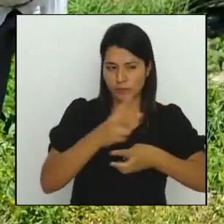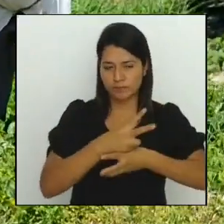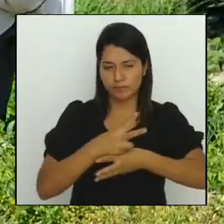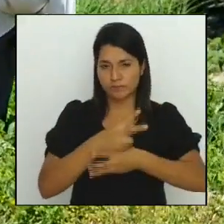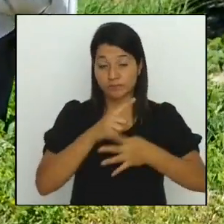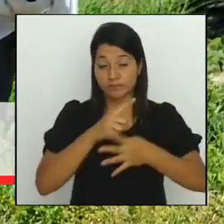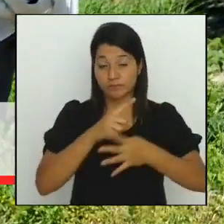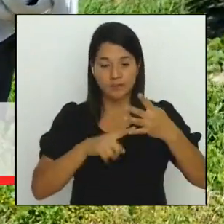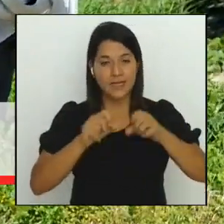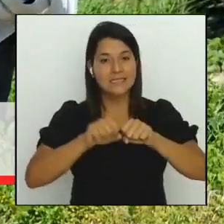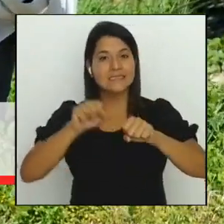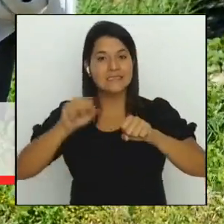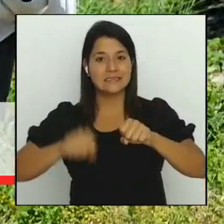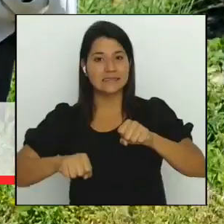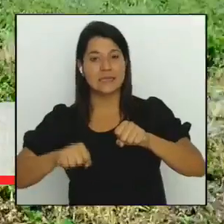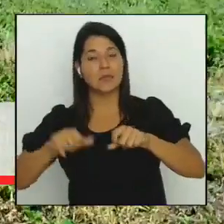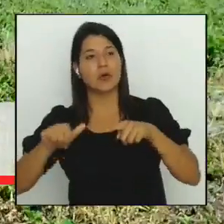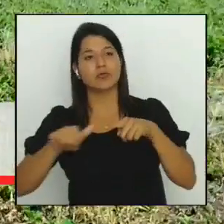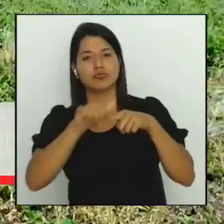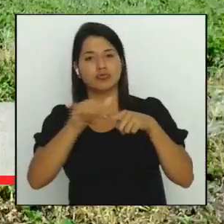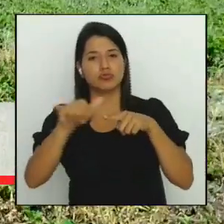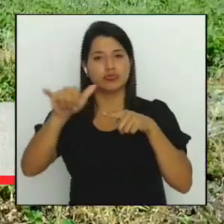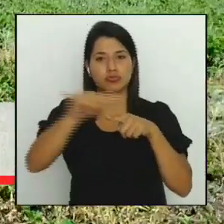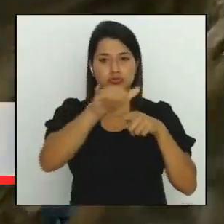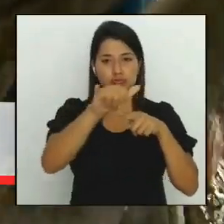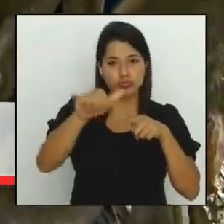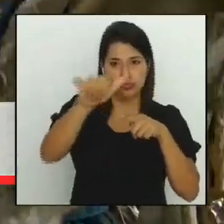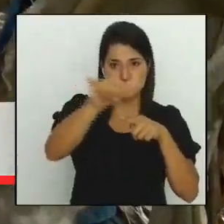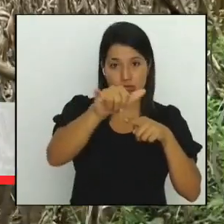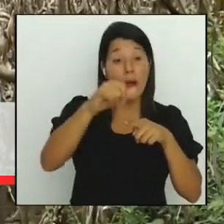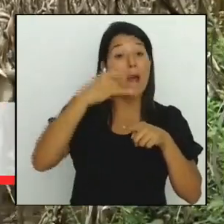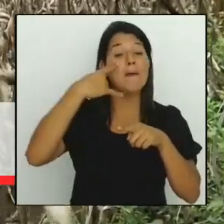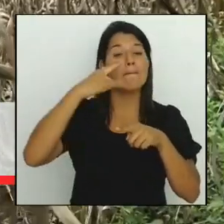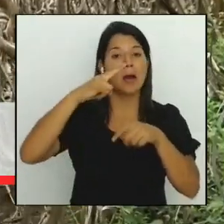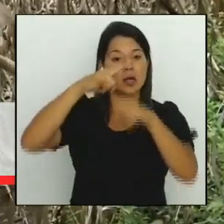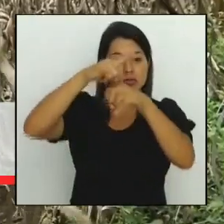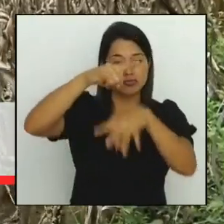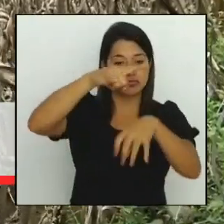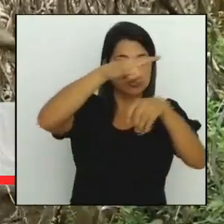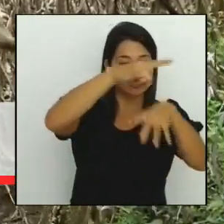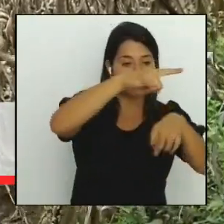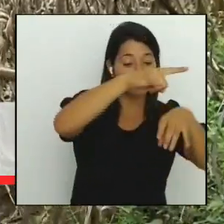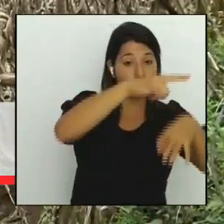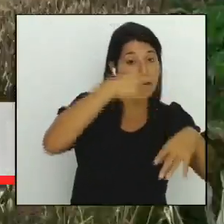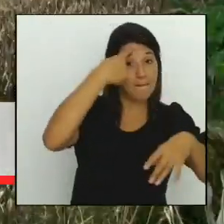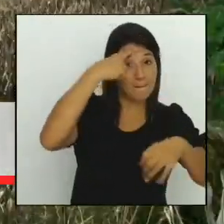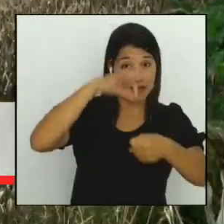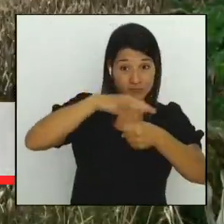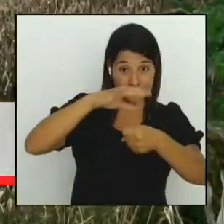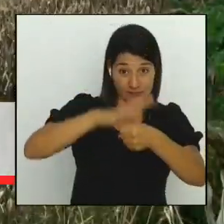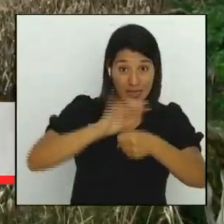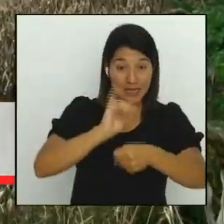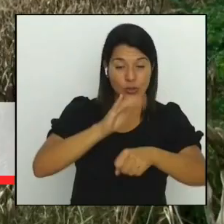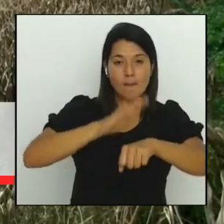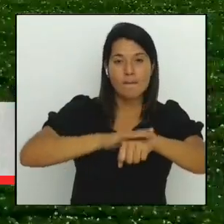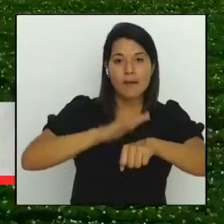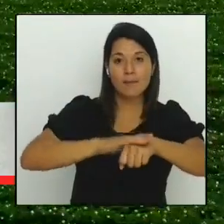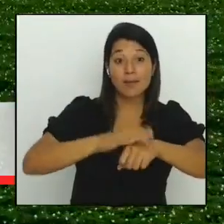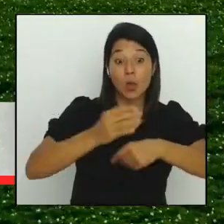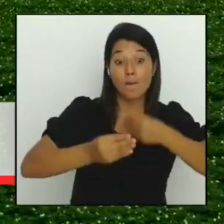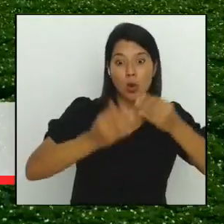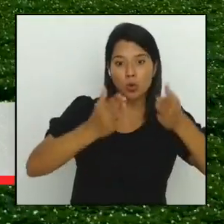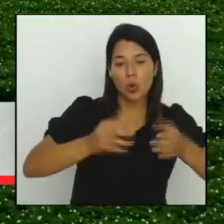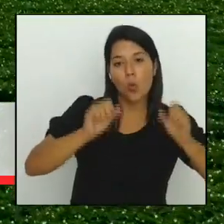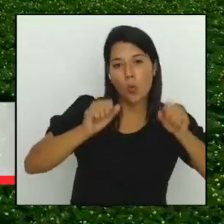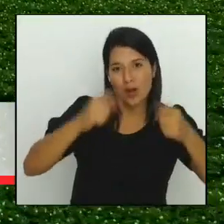piloteadas a distancia de uso agropecuario esta medida permitirá a los productores aumentar la productividad reducir costos